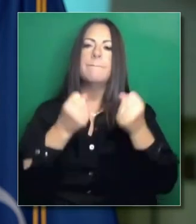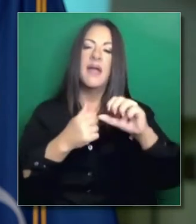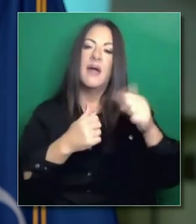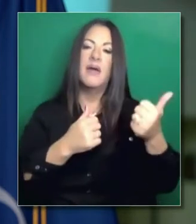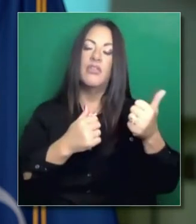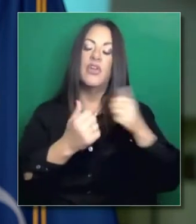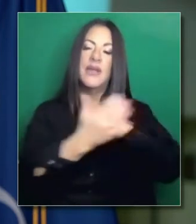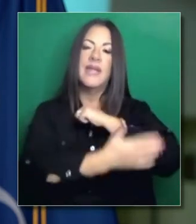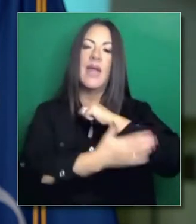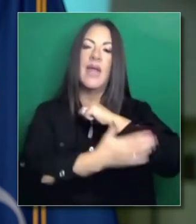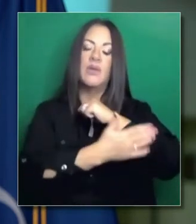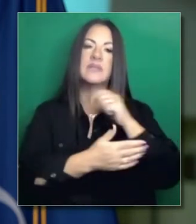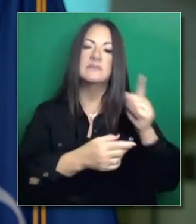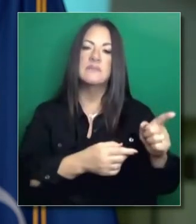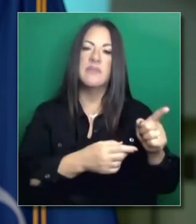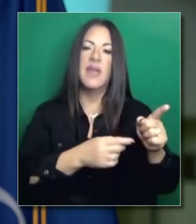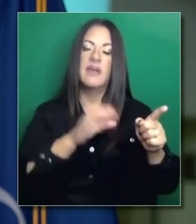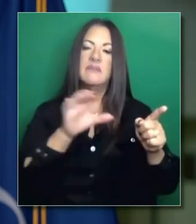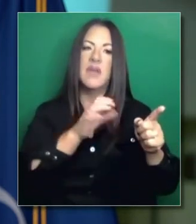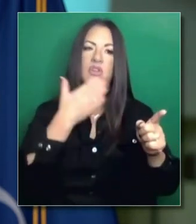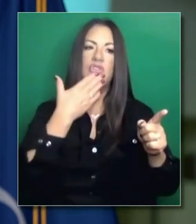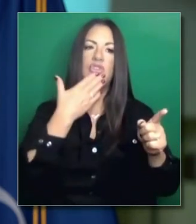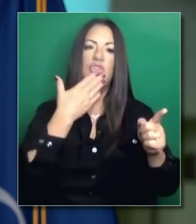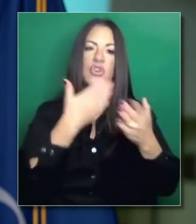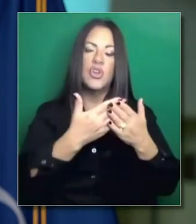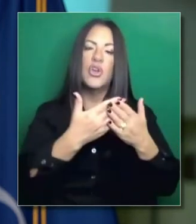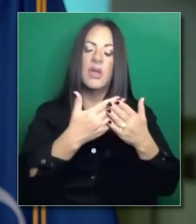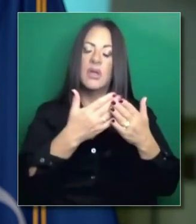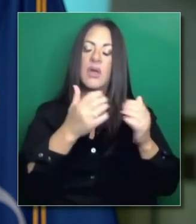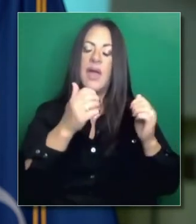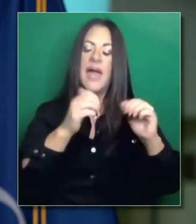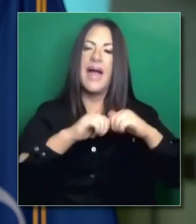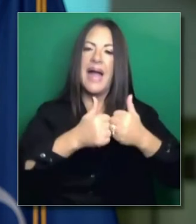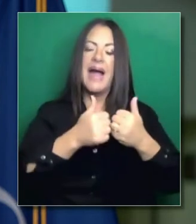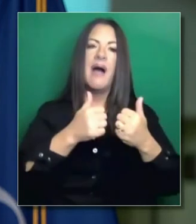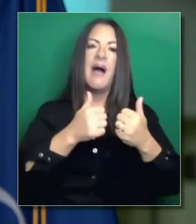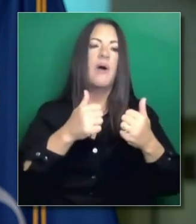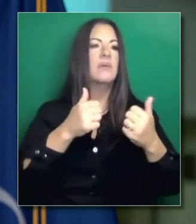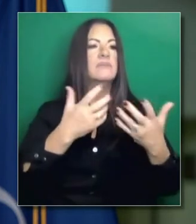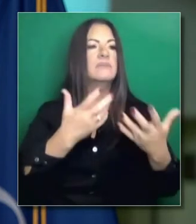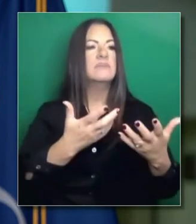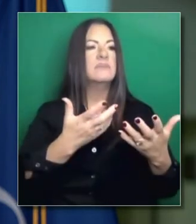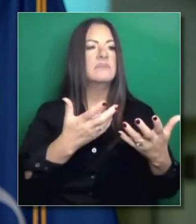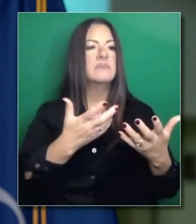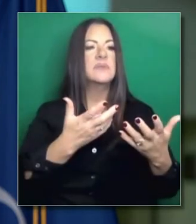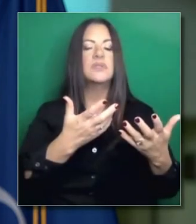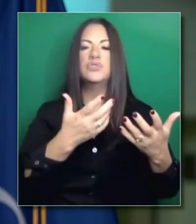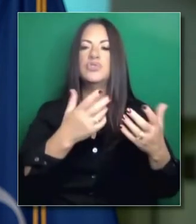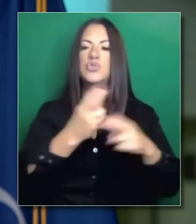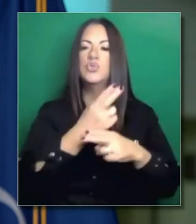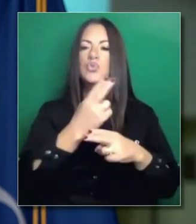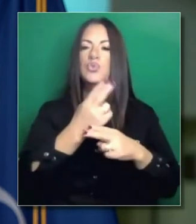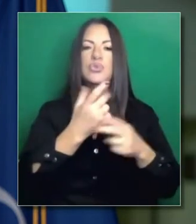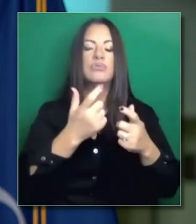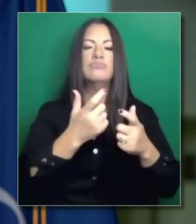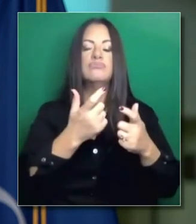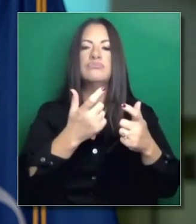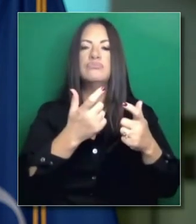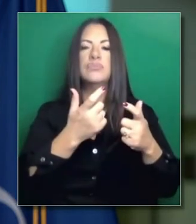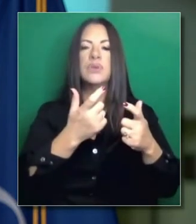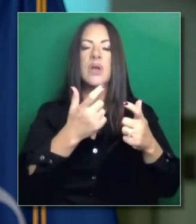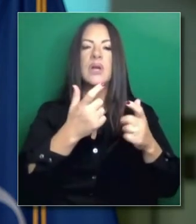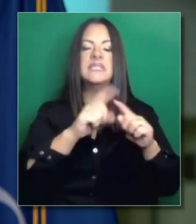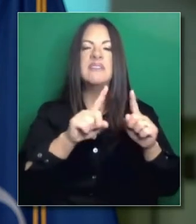comisiones para resolver el problema. Han tenido mucho mejor resultado que aquellos que se valen de la comisión e instalaciones.